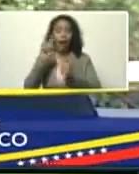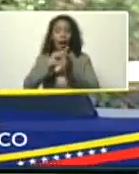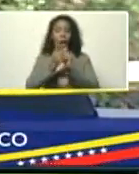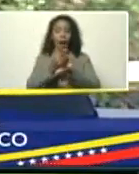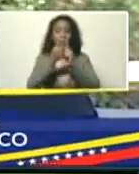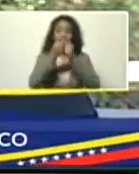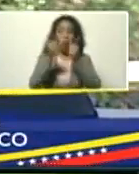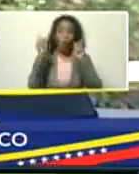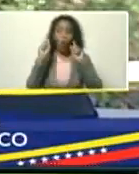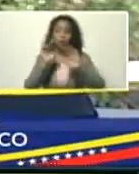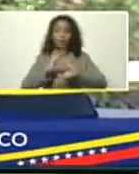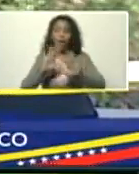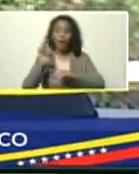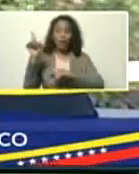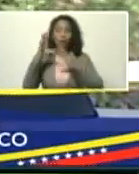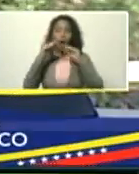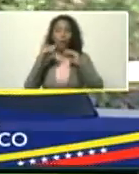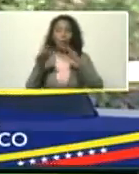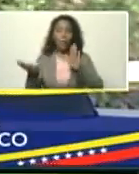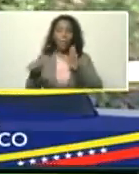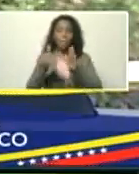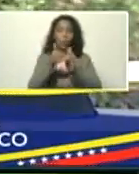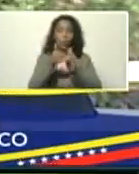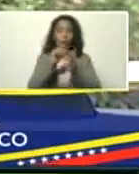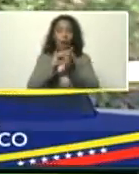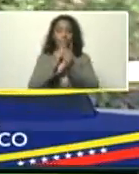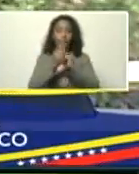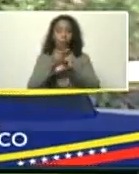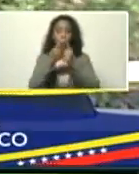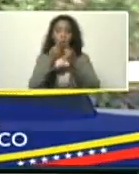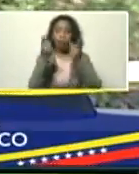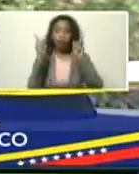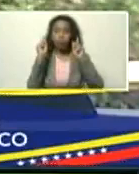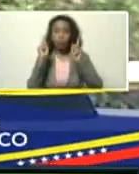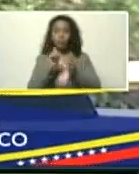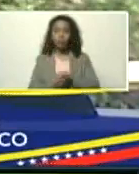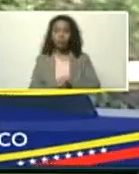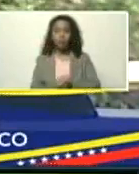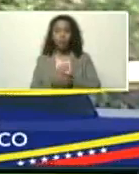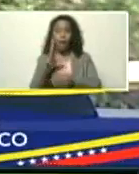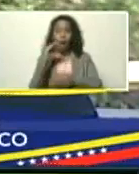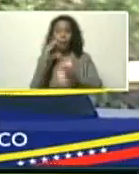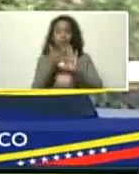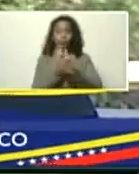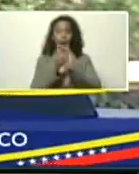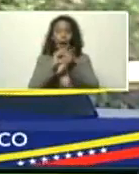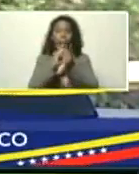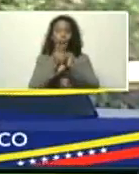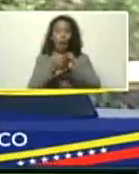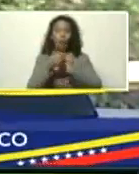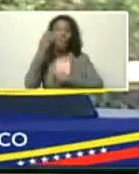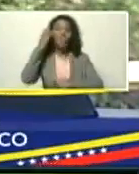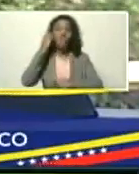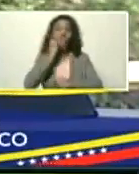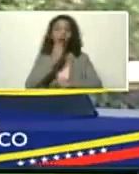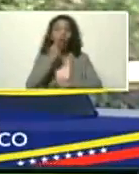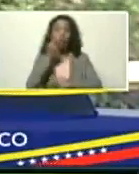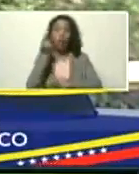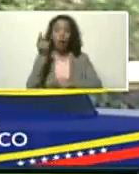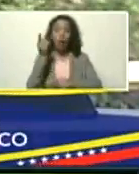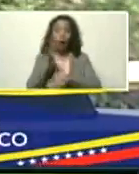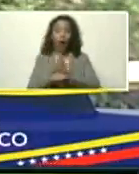climático, ya ellos hablan de limitar, el cambio climático, hablan del cambio climático, Fidel Castro Ruz lo dijo,